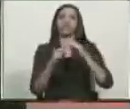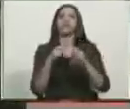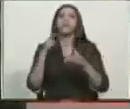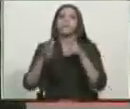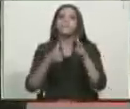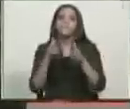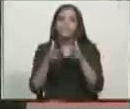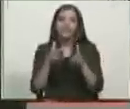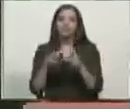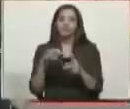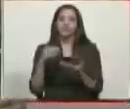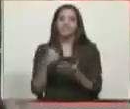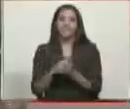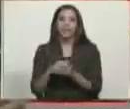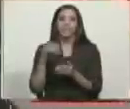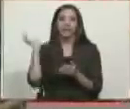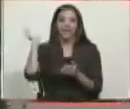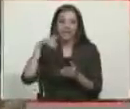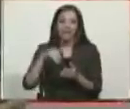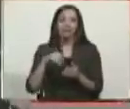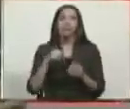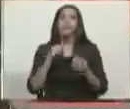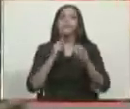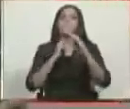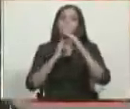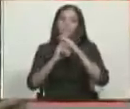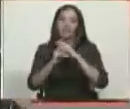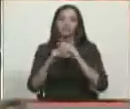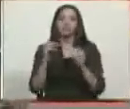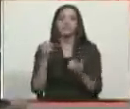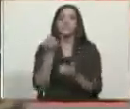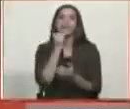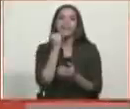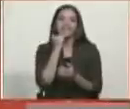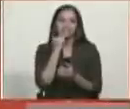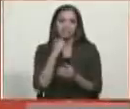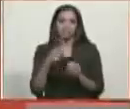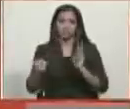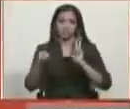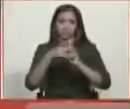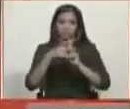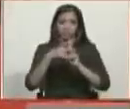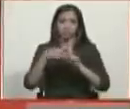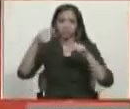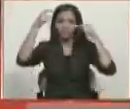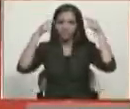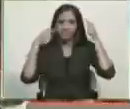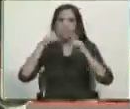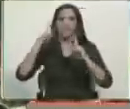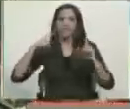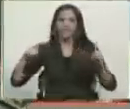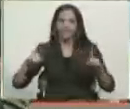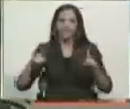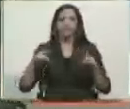de Maracaibo, metro de Valencia. Numeral chavismo, energía